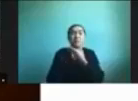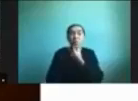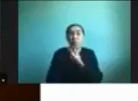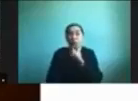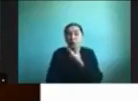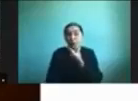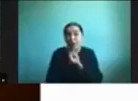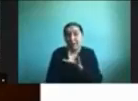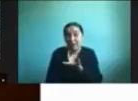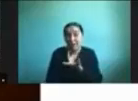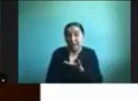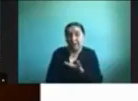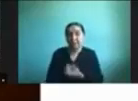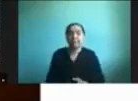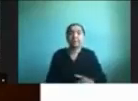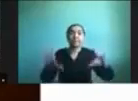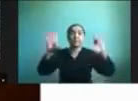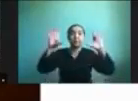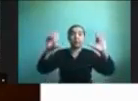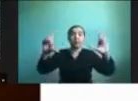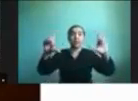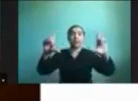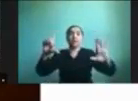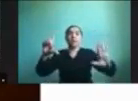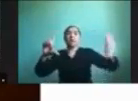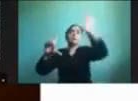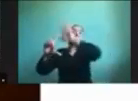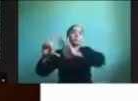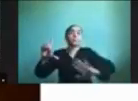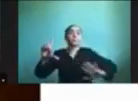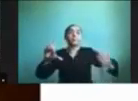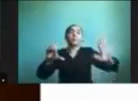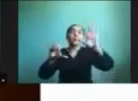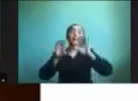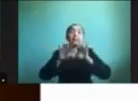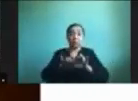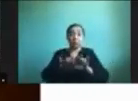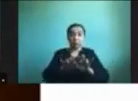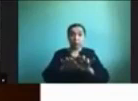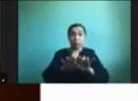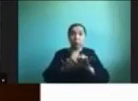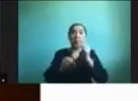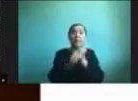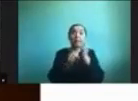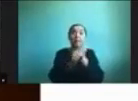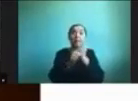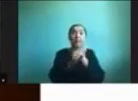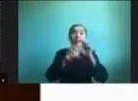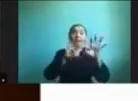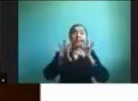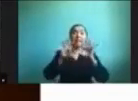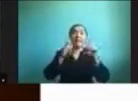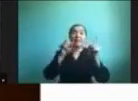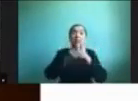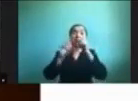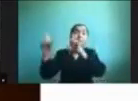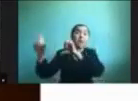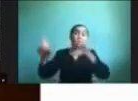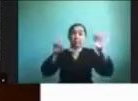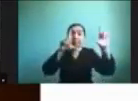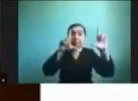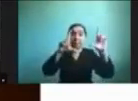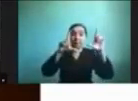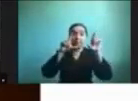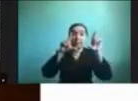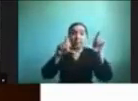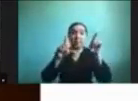escritorio virtual en el que se pueden ir trabajando distintas actividades esta es la interfaz primera como estamos en